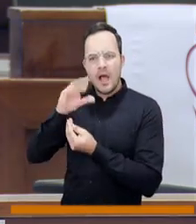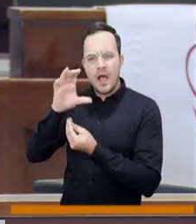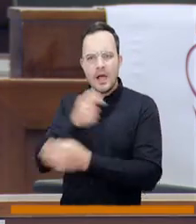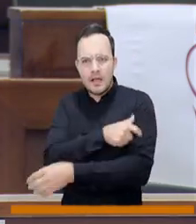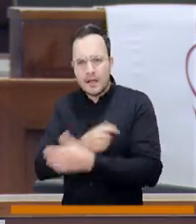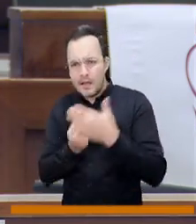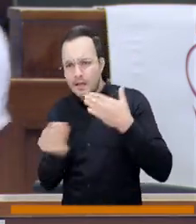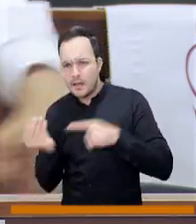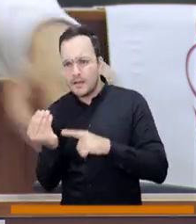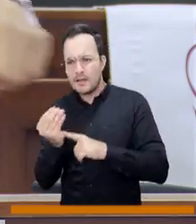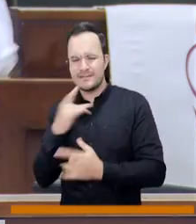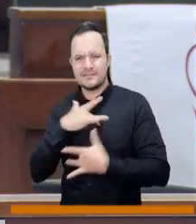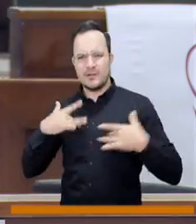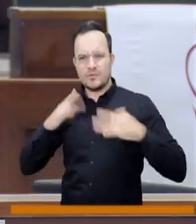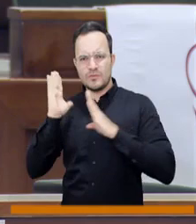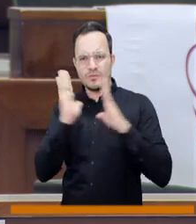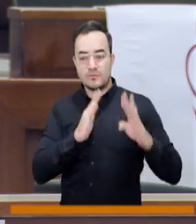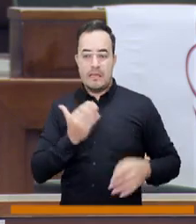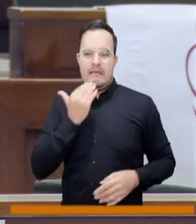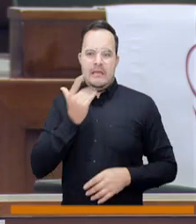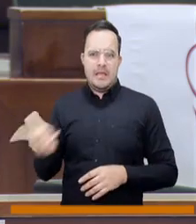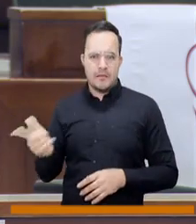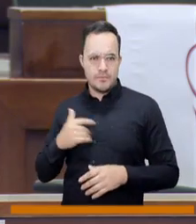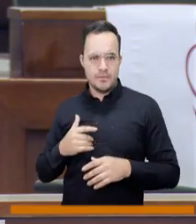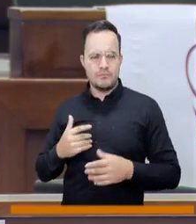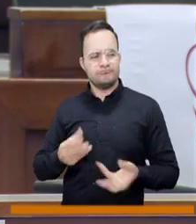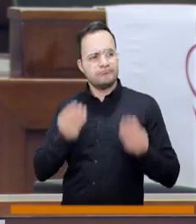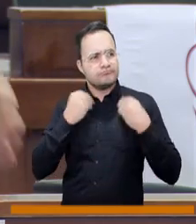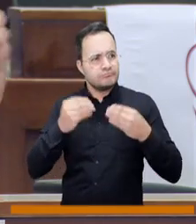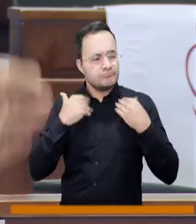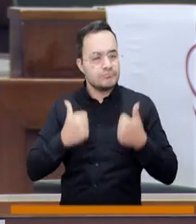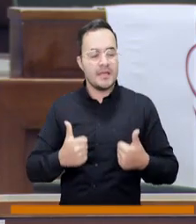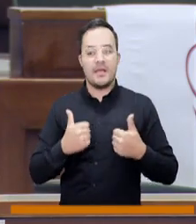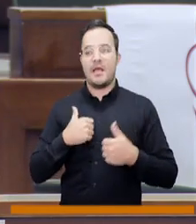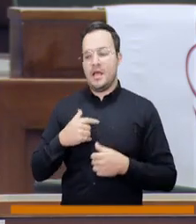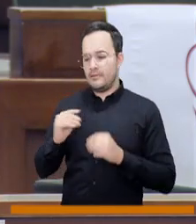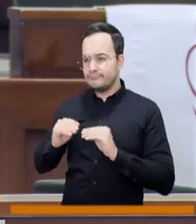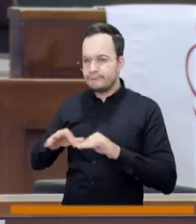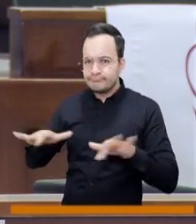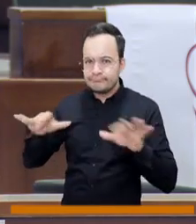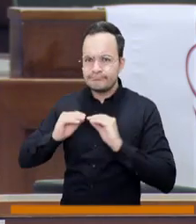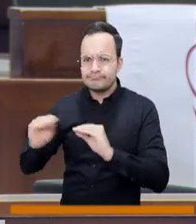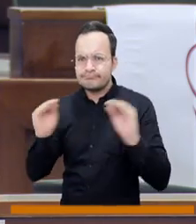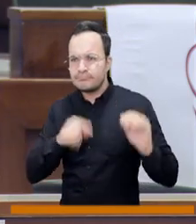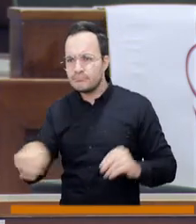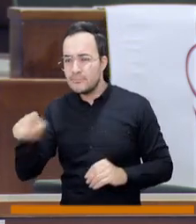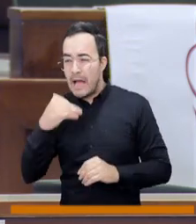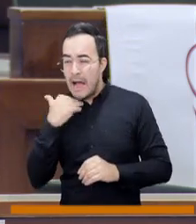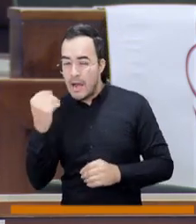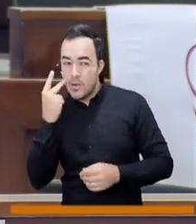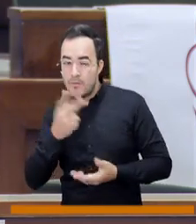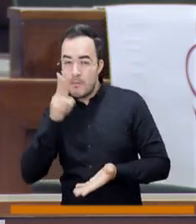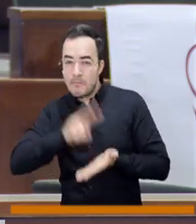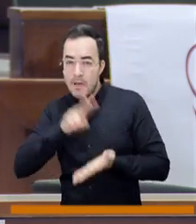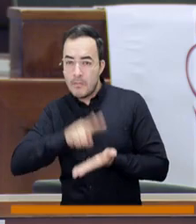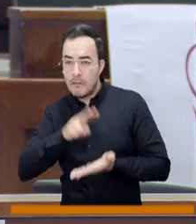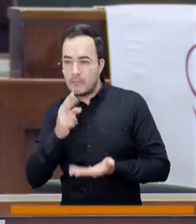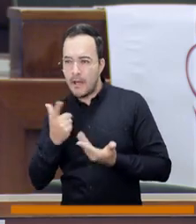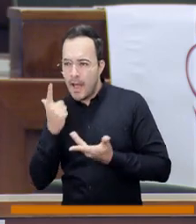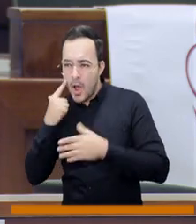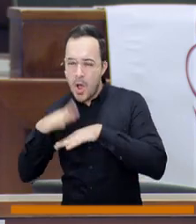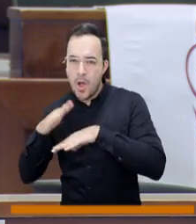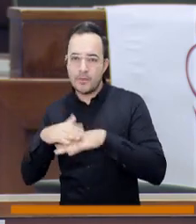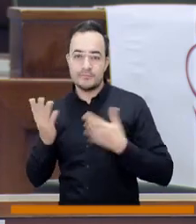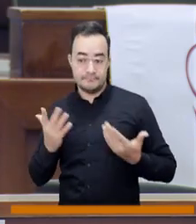podría, desde la estrategia de rehabilitación basada en la comunidad, capacitar, capacitar personas en la